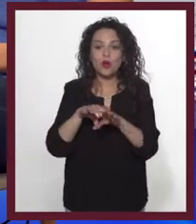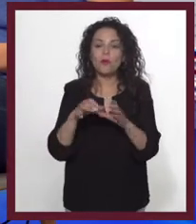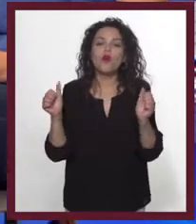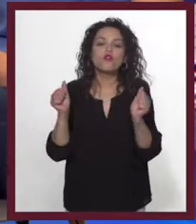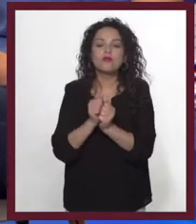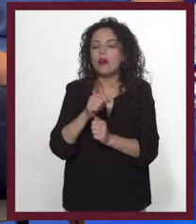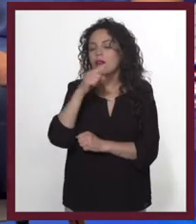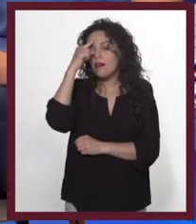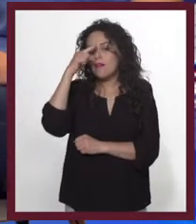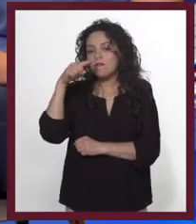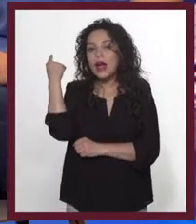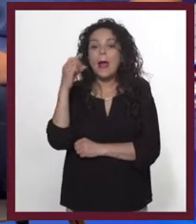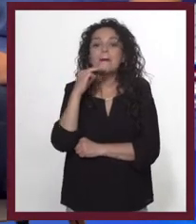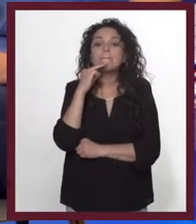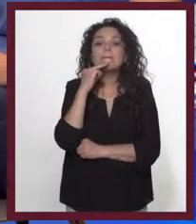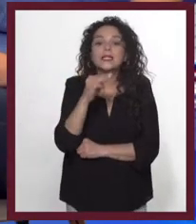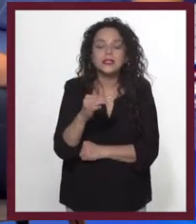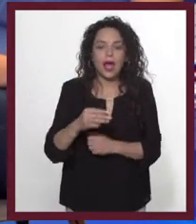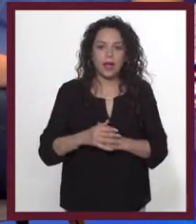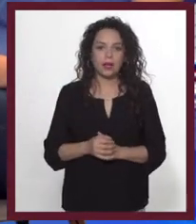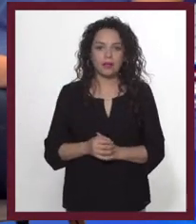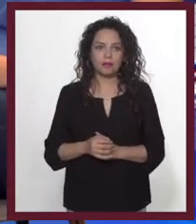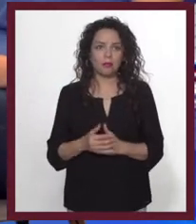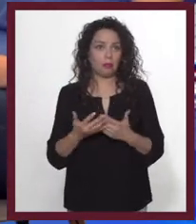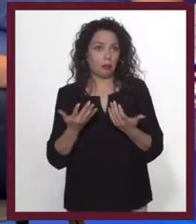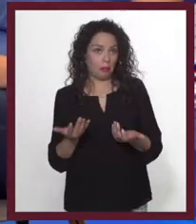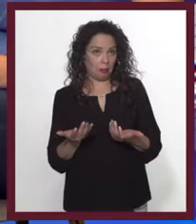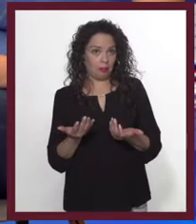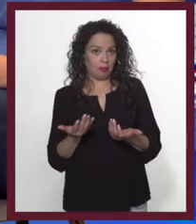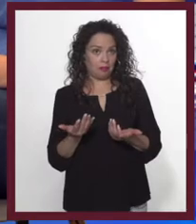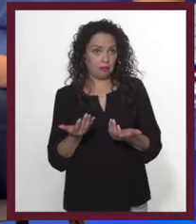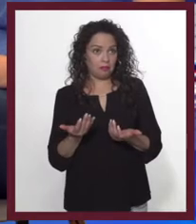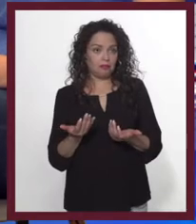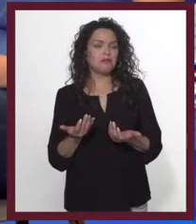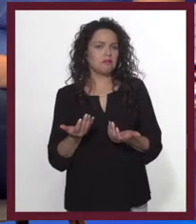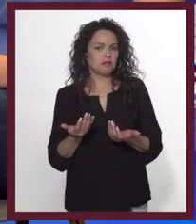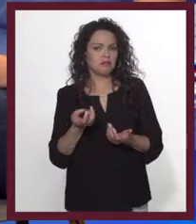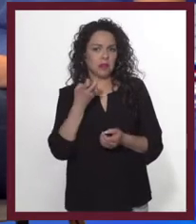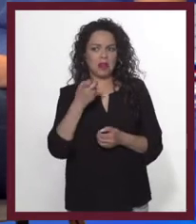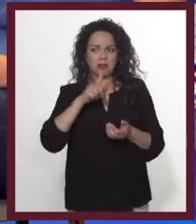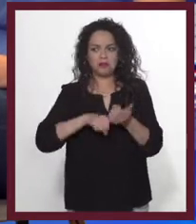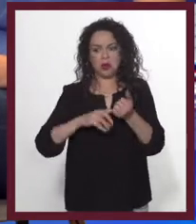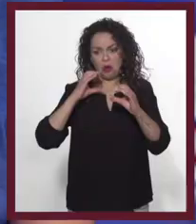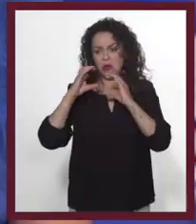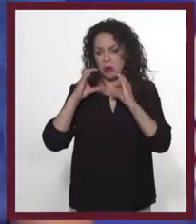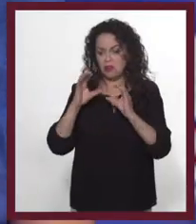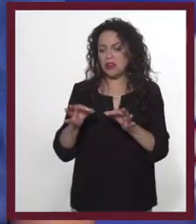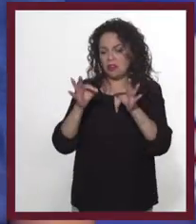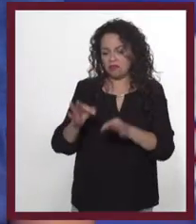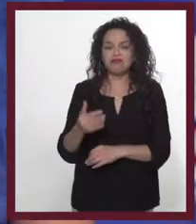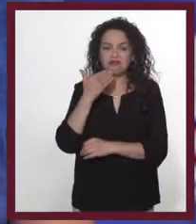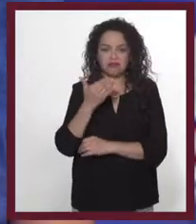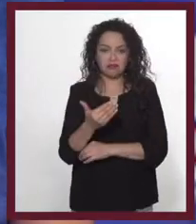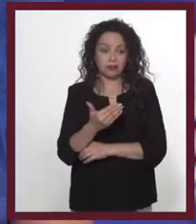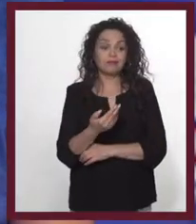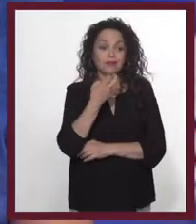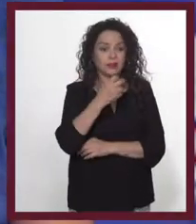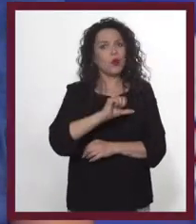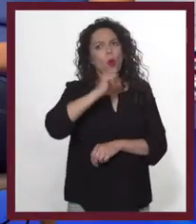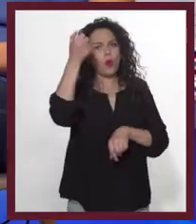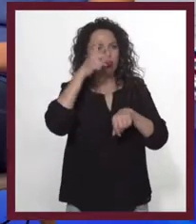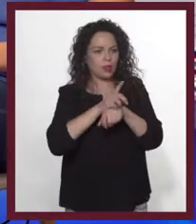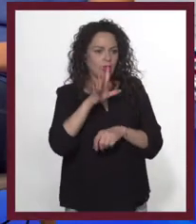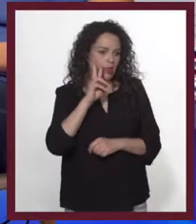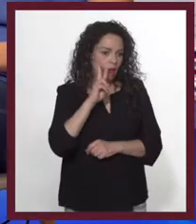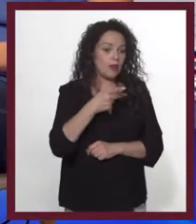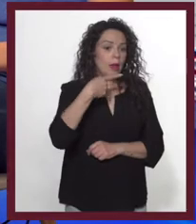a través de un mensaje. Mmm, mensaje, público. Eso es comunicación pura. Y esto